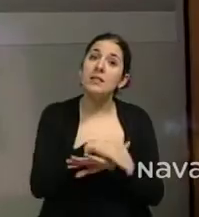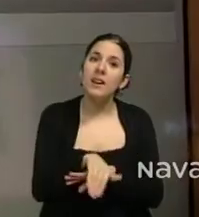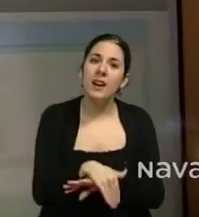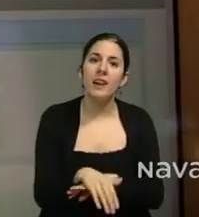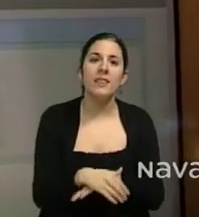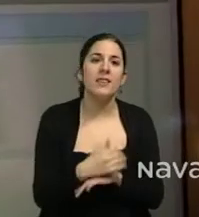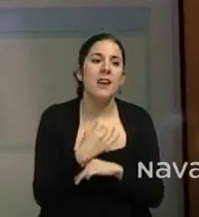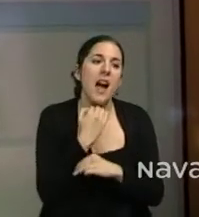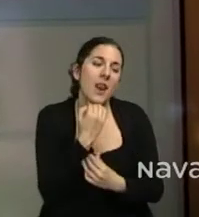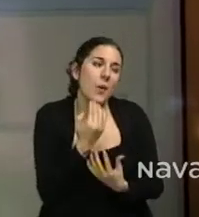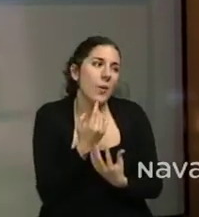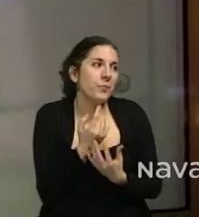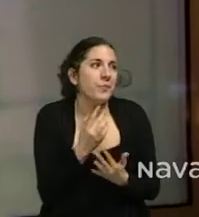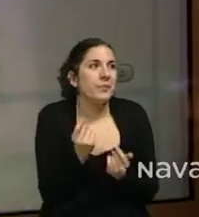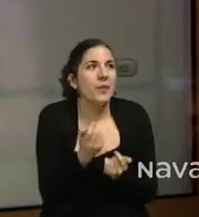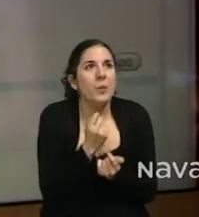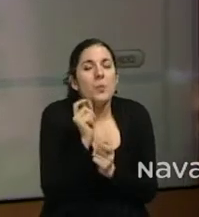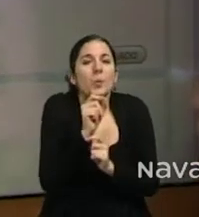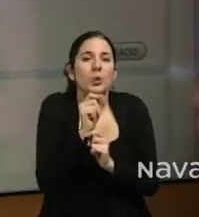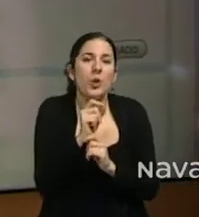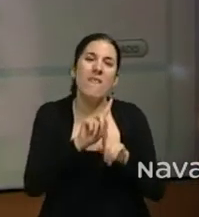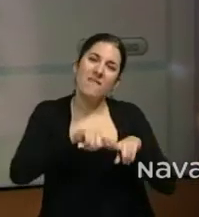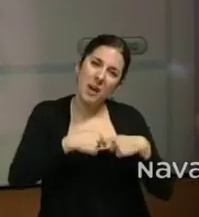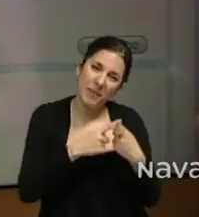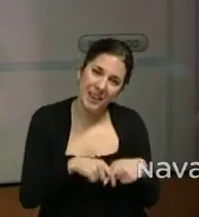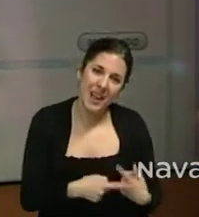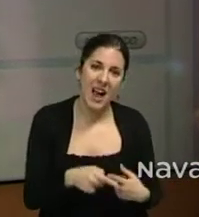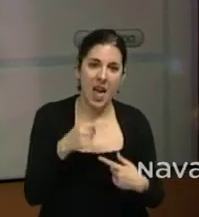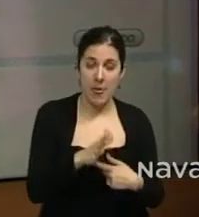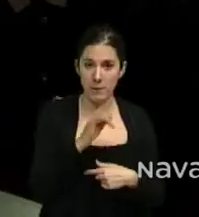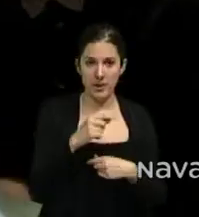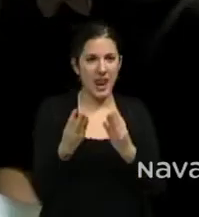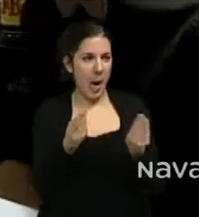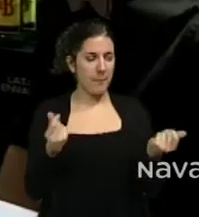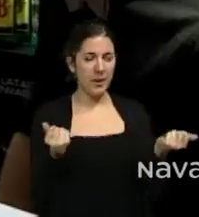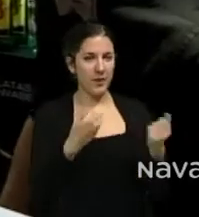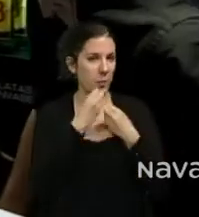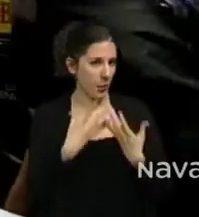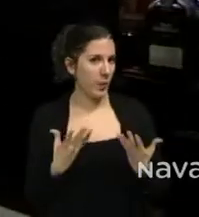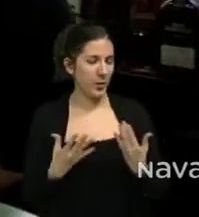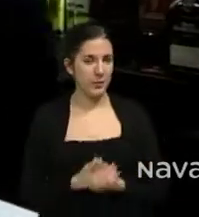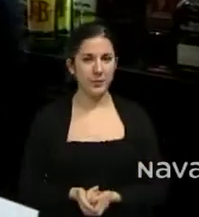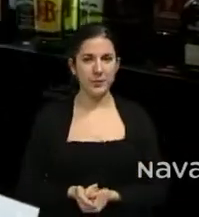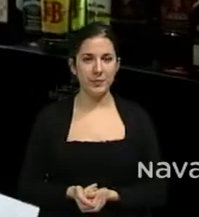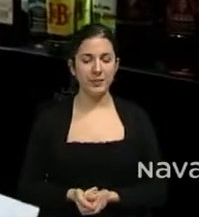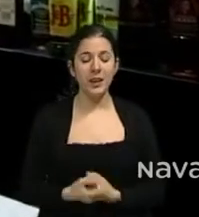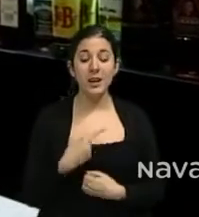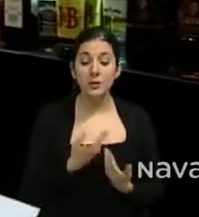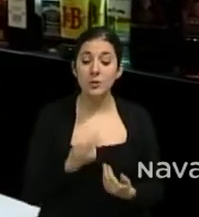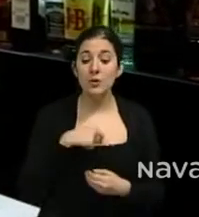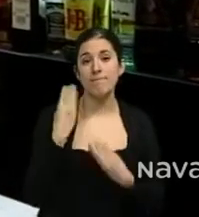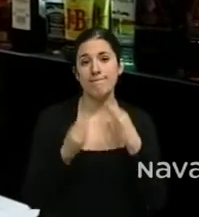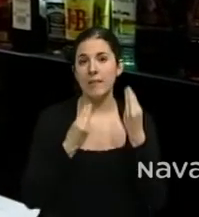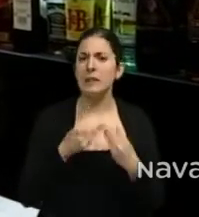toque familiar, sabemos que el ambiente de esta calle es muy bueno y creíamos que podía ser importante que